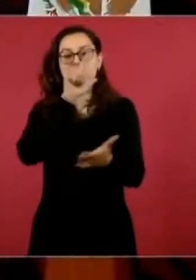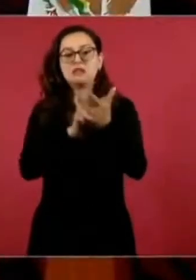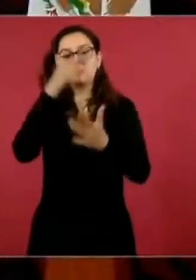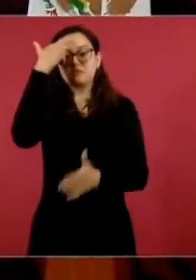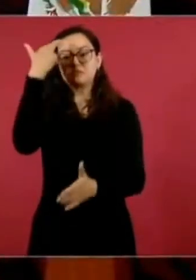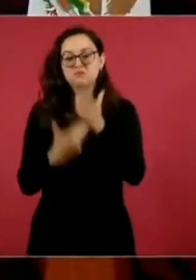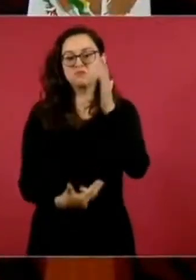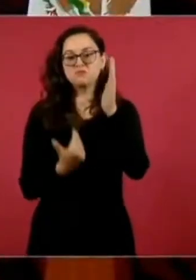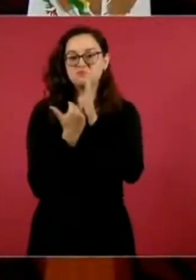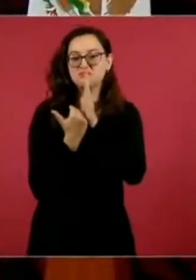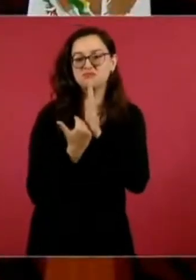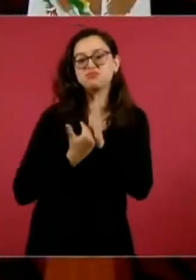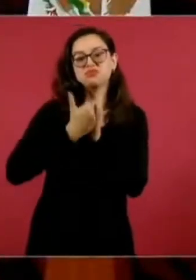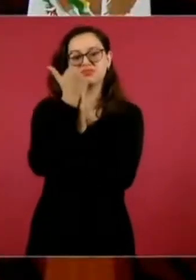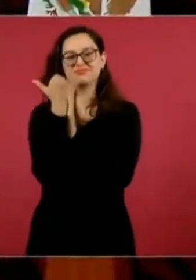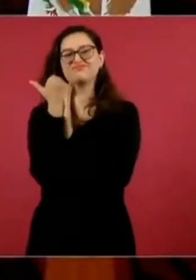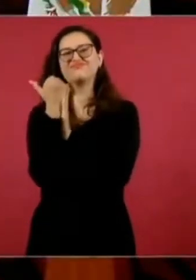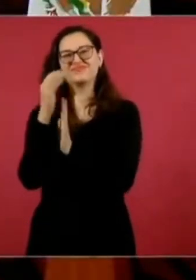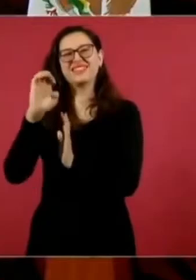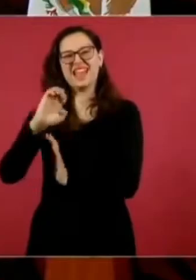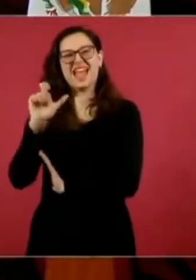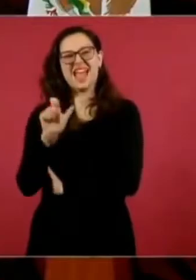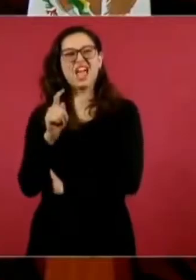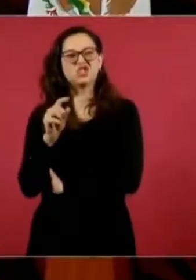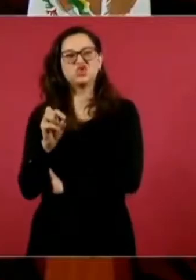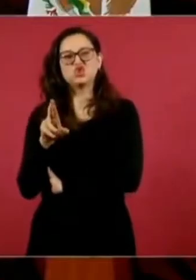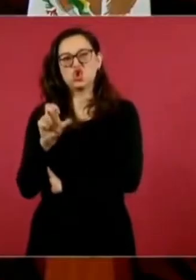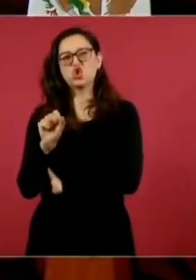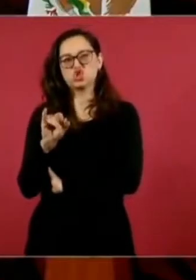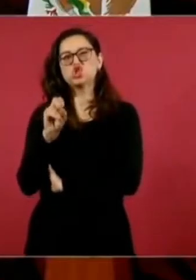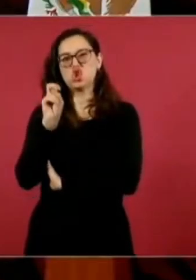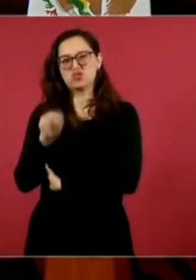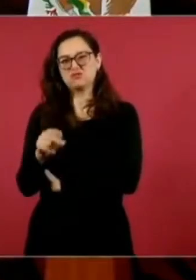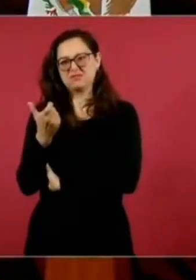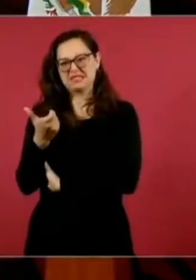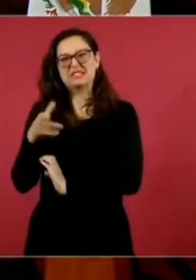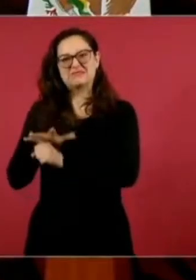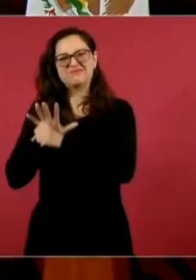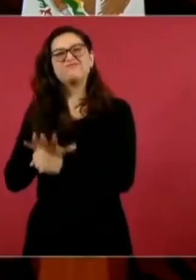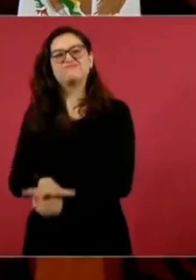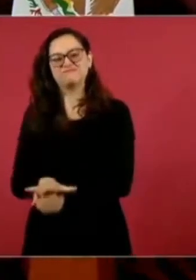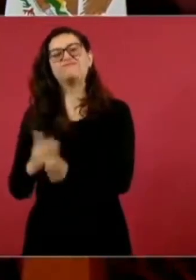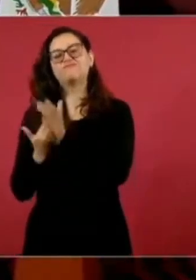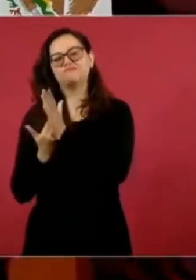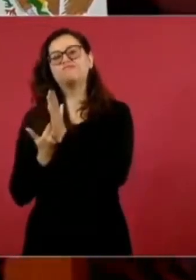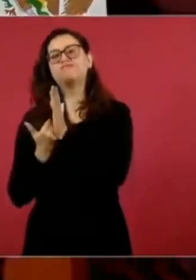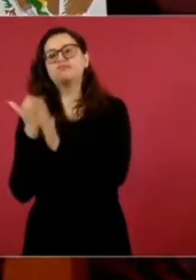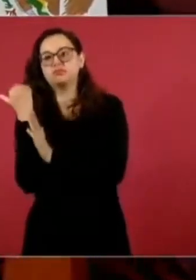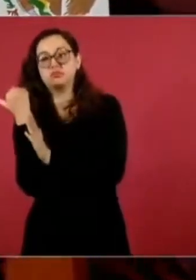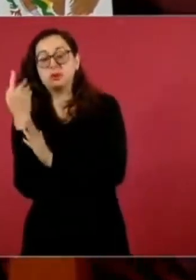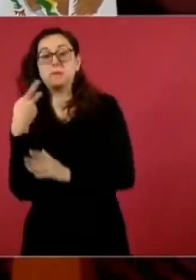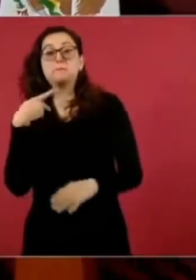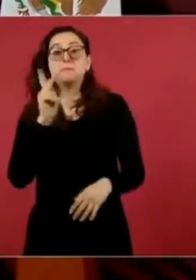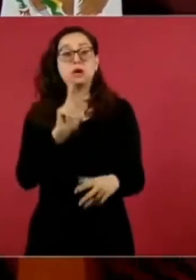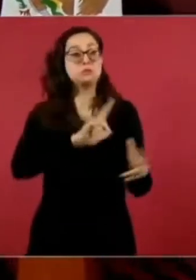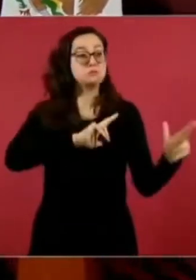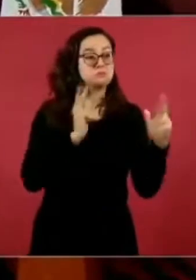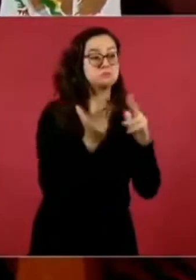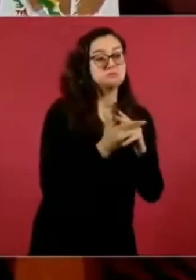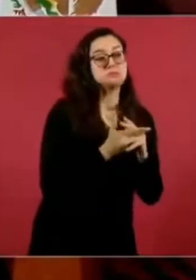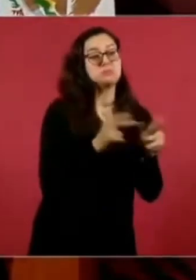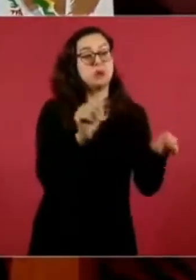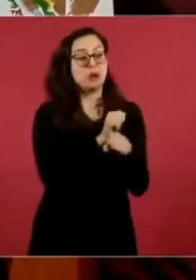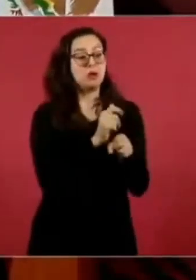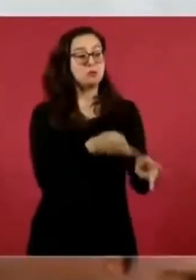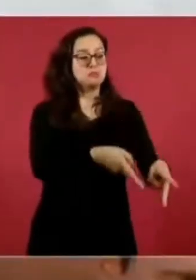Homicidios, robo de vehículo, secuestro, feminicidio,